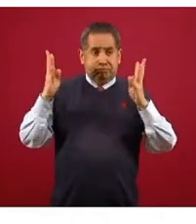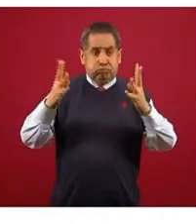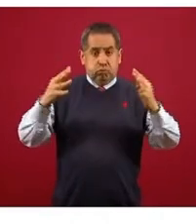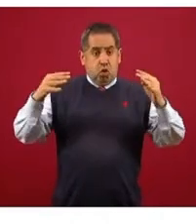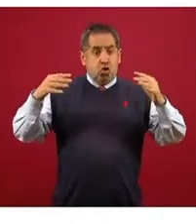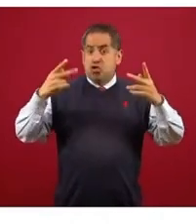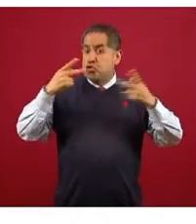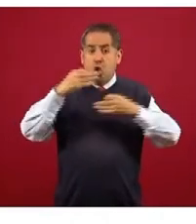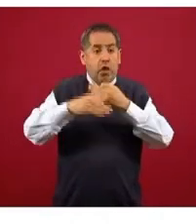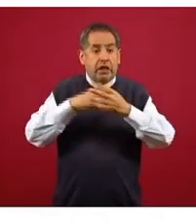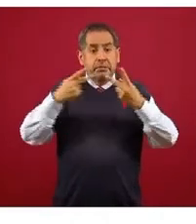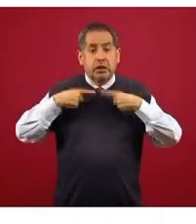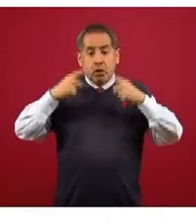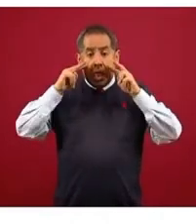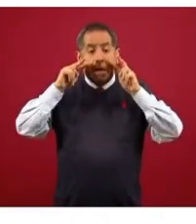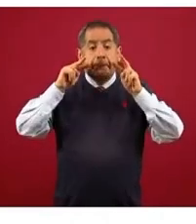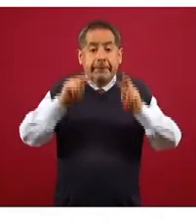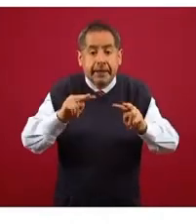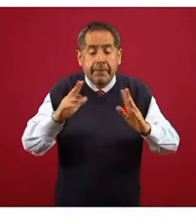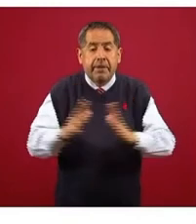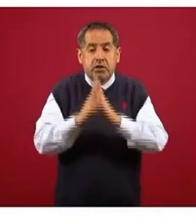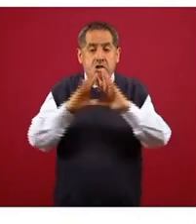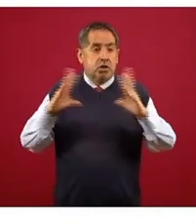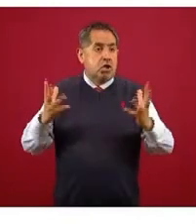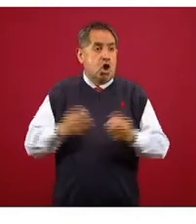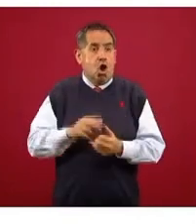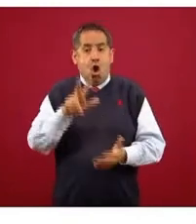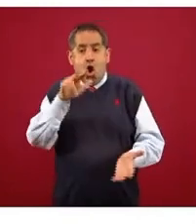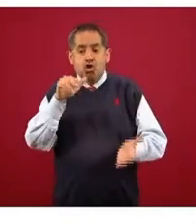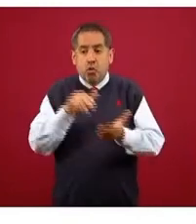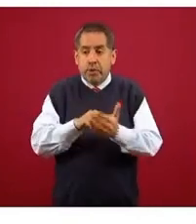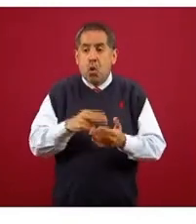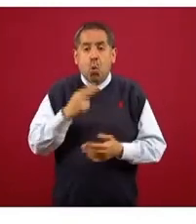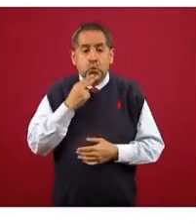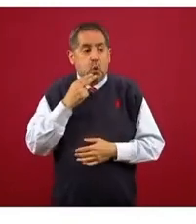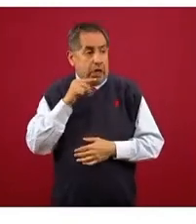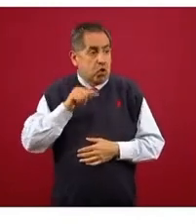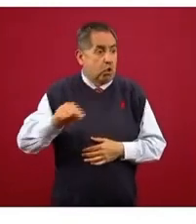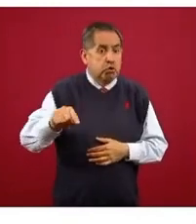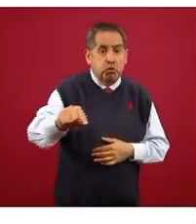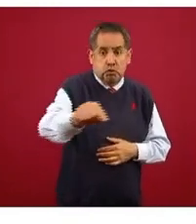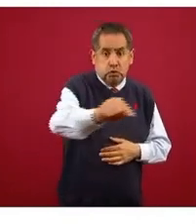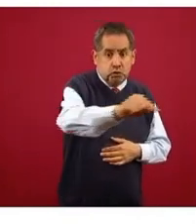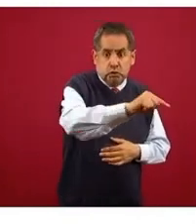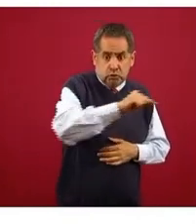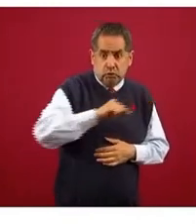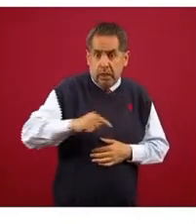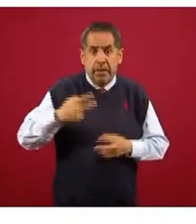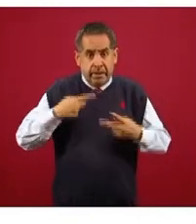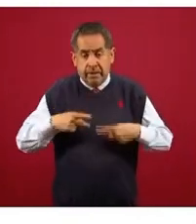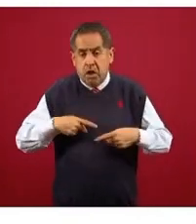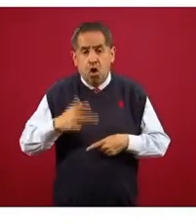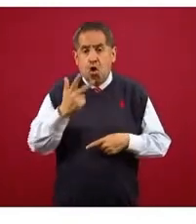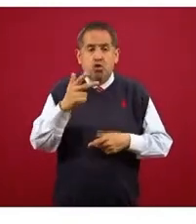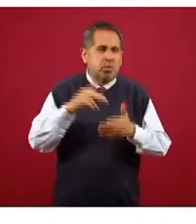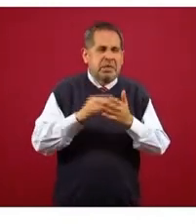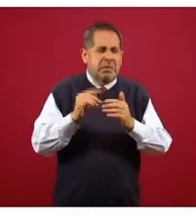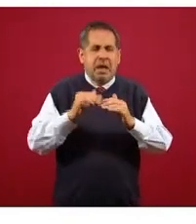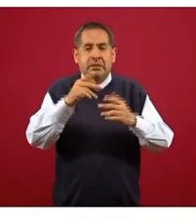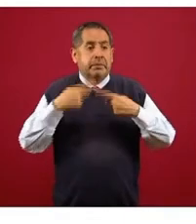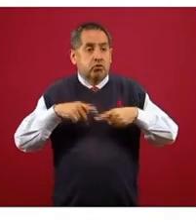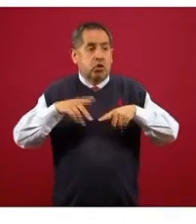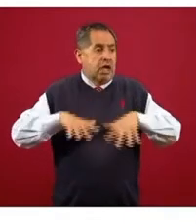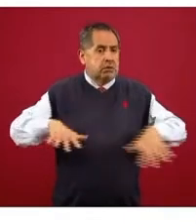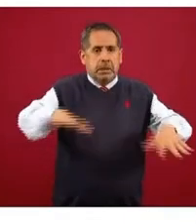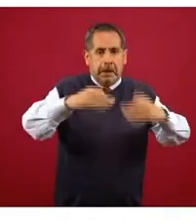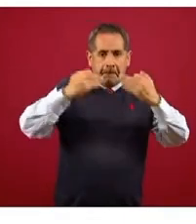que en este caso participan 8 mil usuarios, esos 8 mil sindicatos, esos